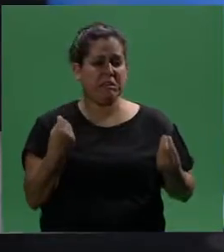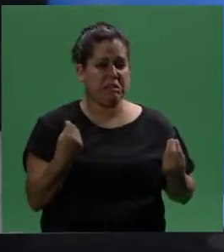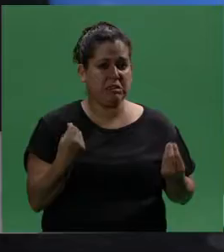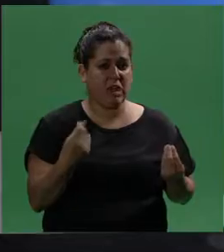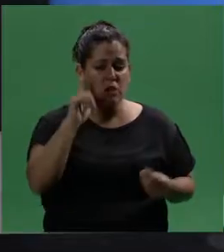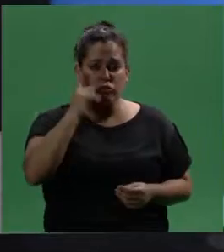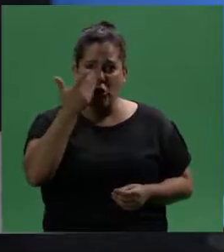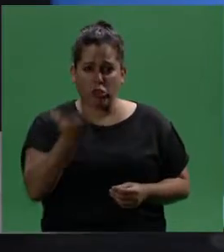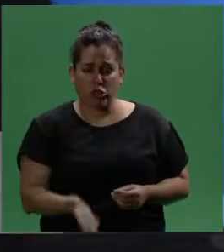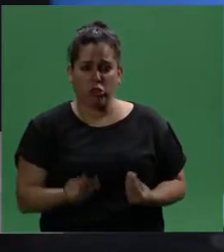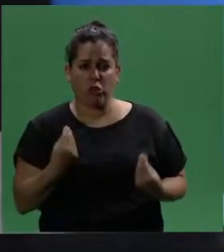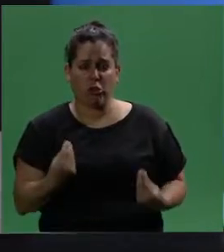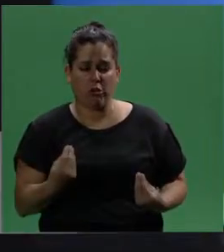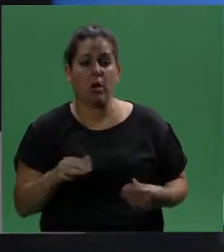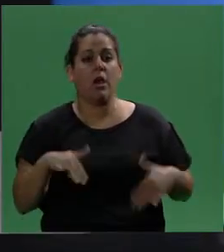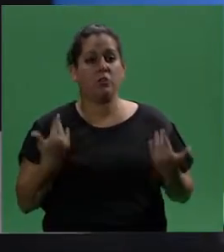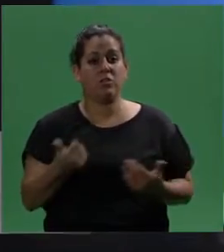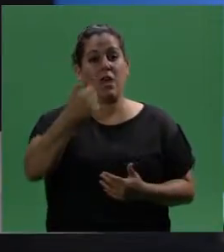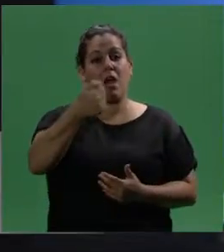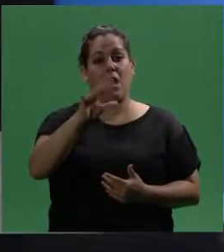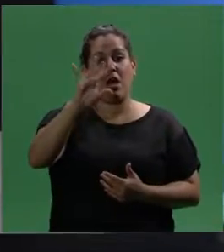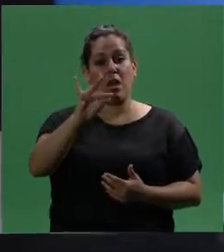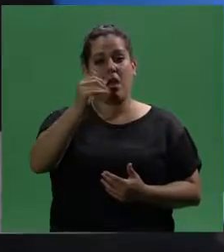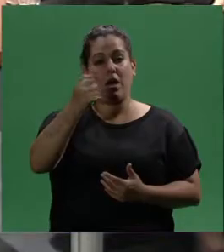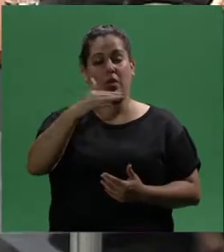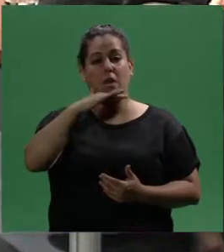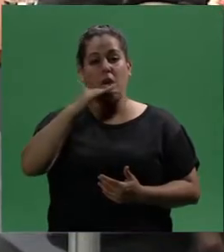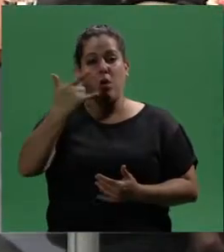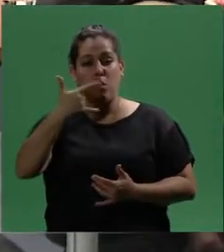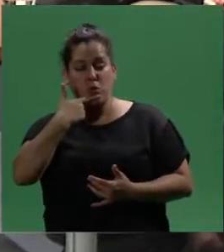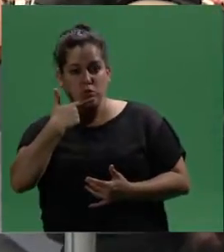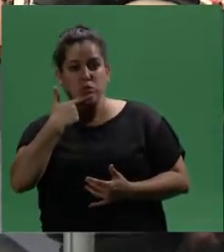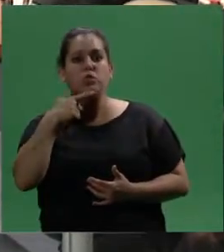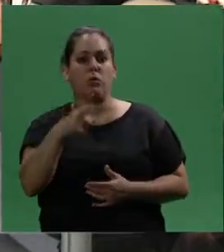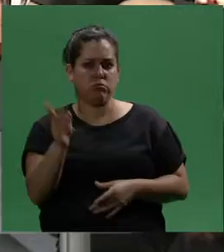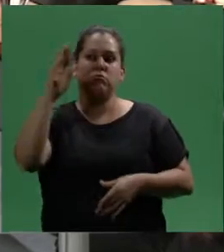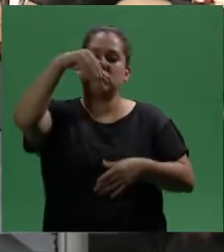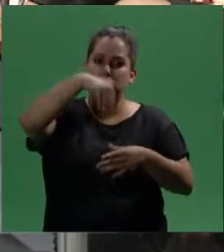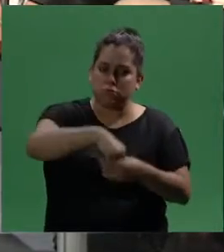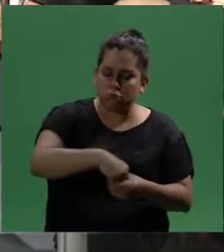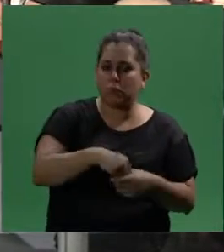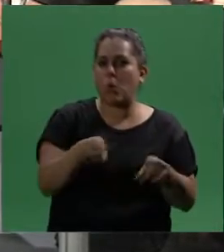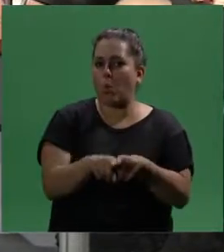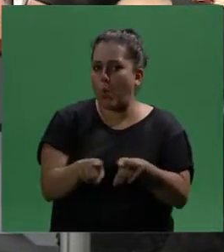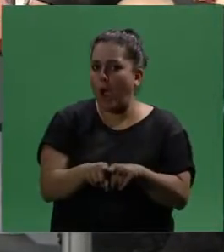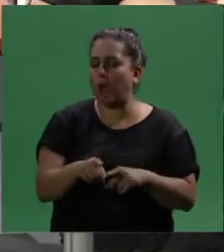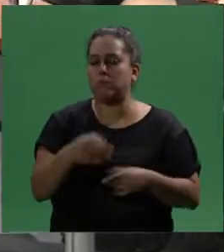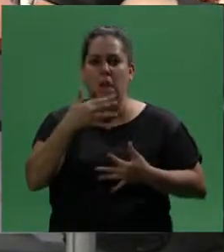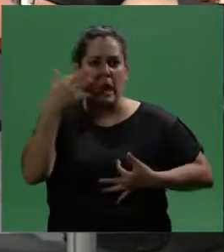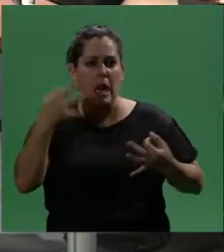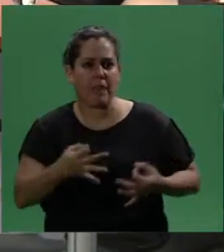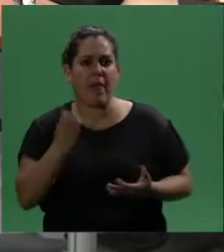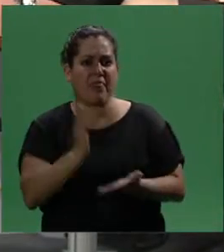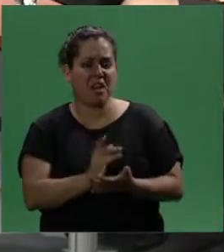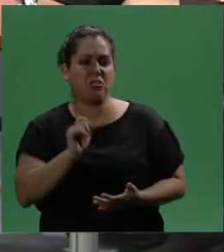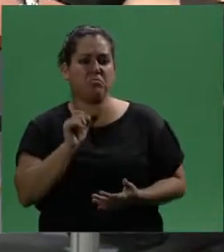sorda, y entonces bueno, Ada Just empieza a intervenir para empezar a hacer